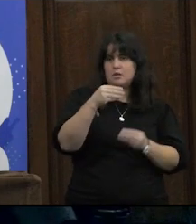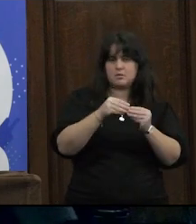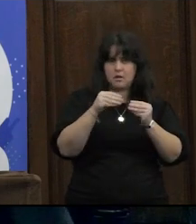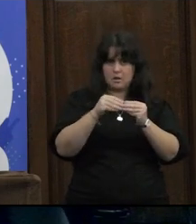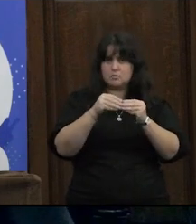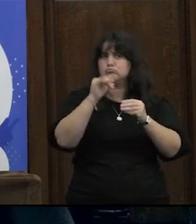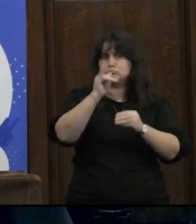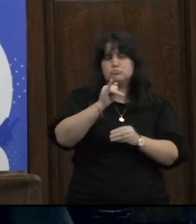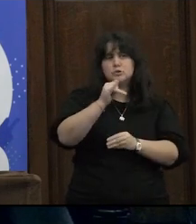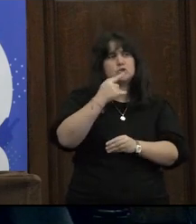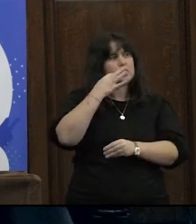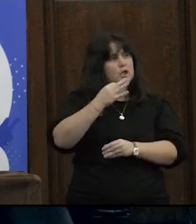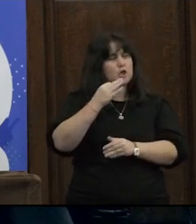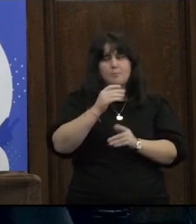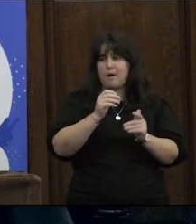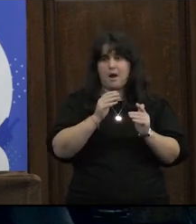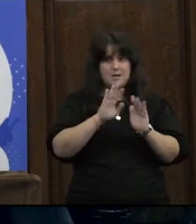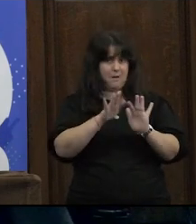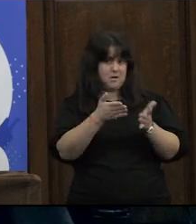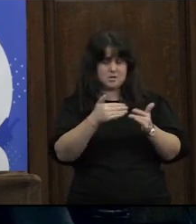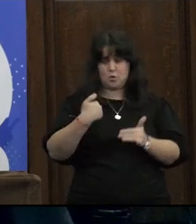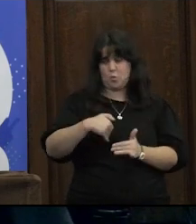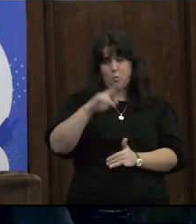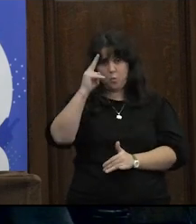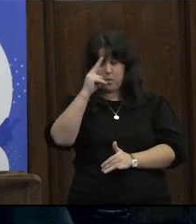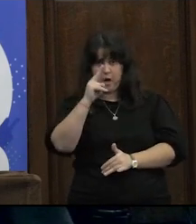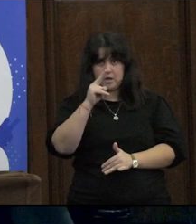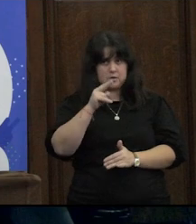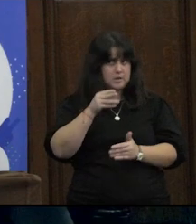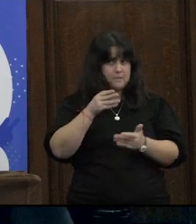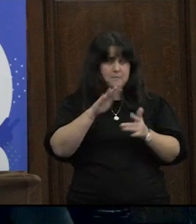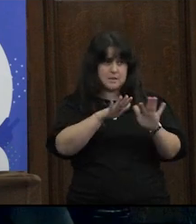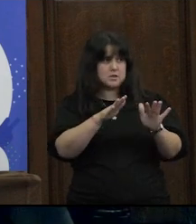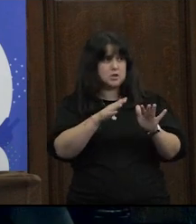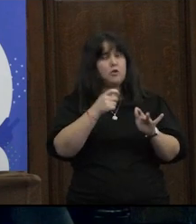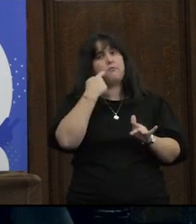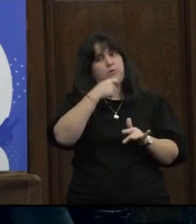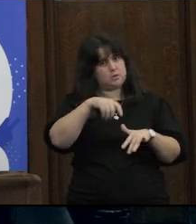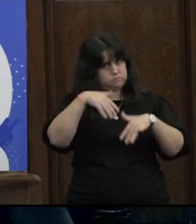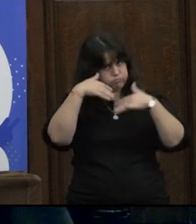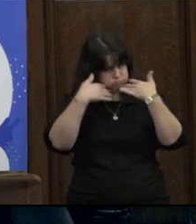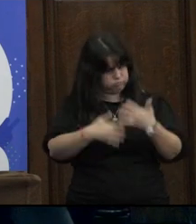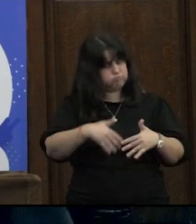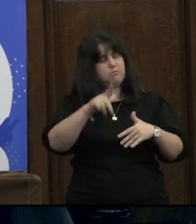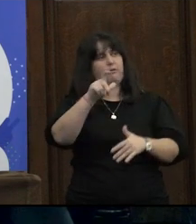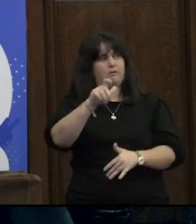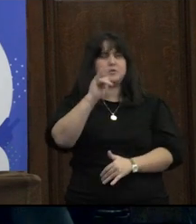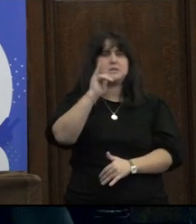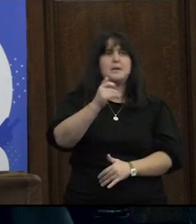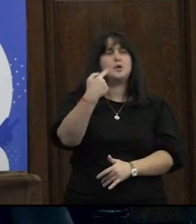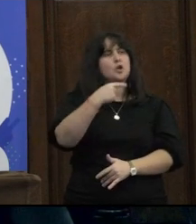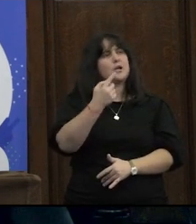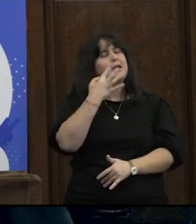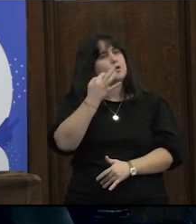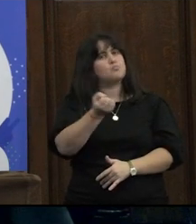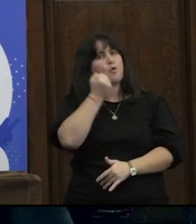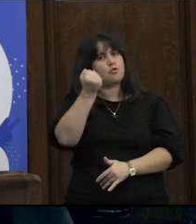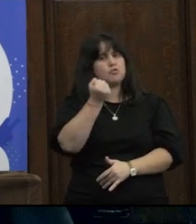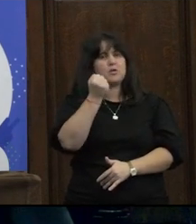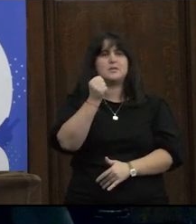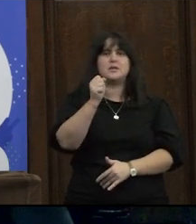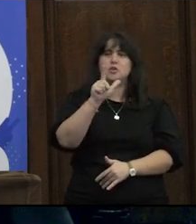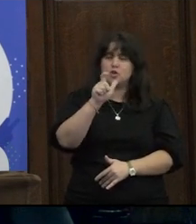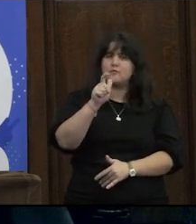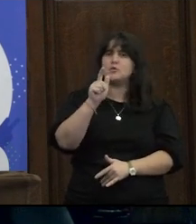mis compañeras que sí creo que venimos a la misma línea y obviamente queda un montón por hacer eso no hay que aclararlo pero parece importante y